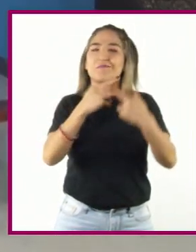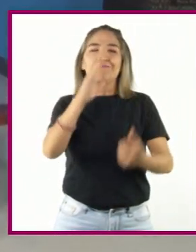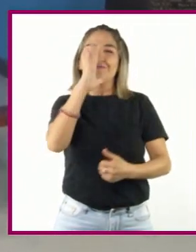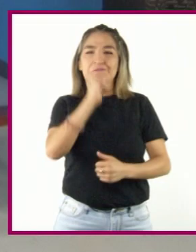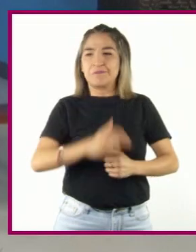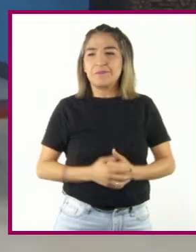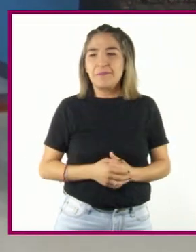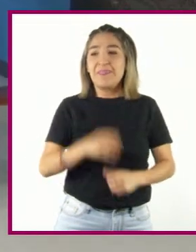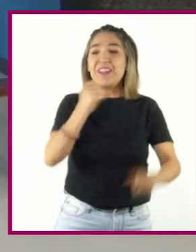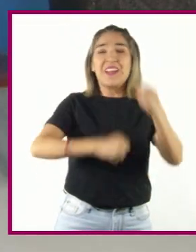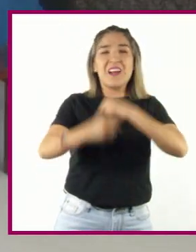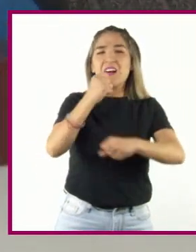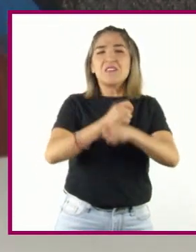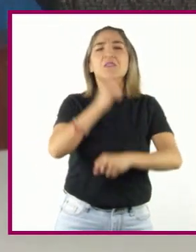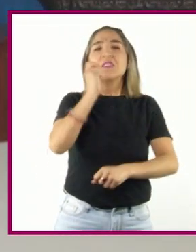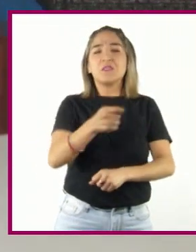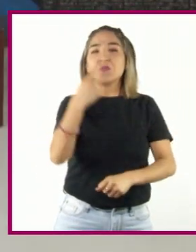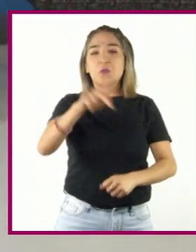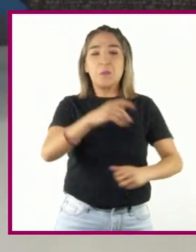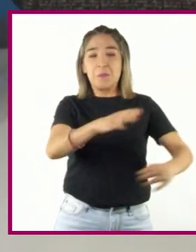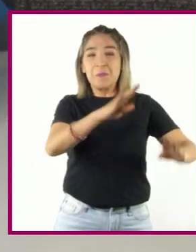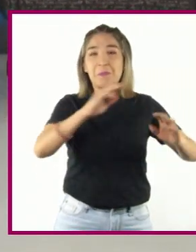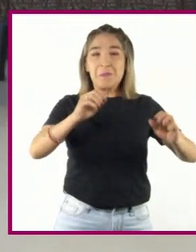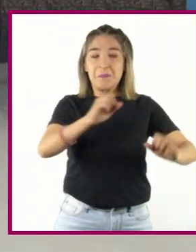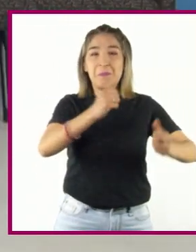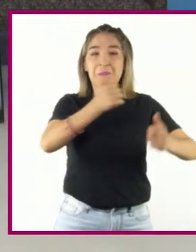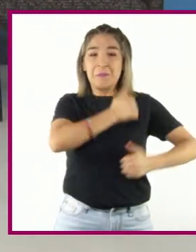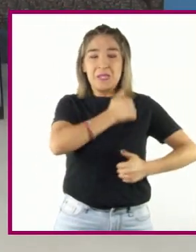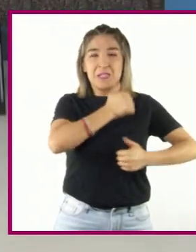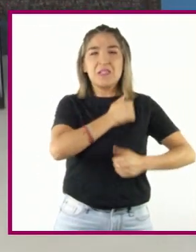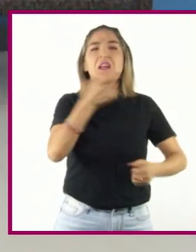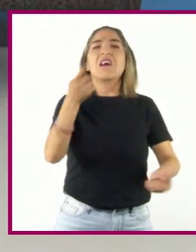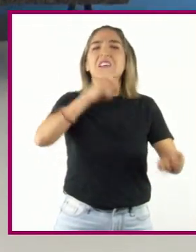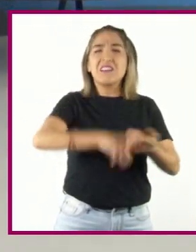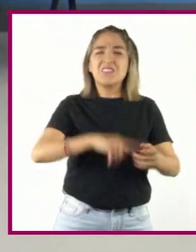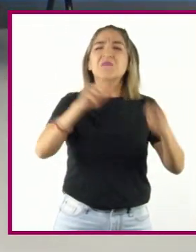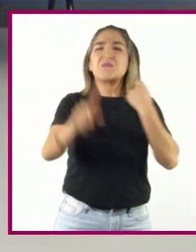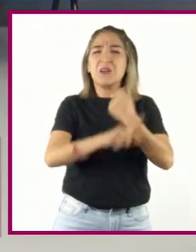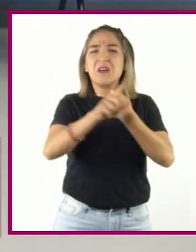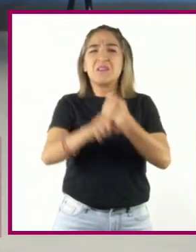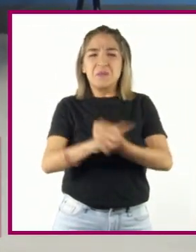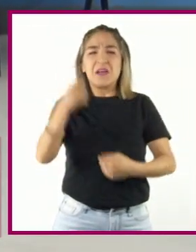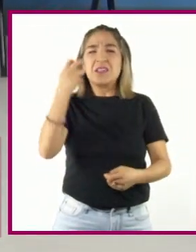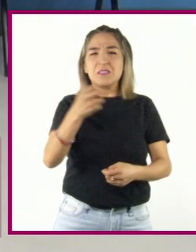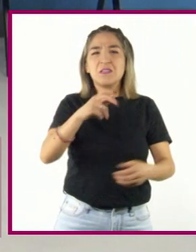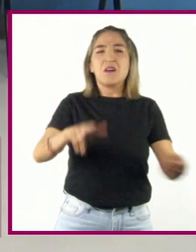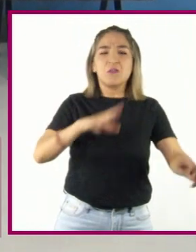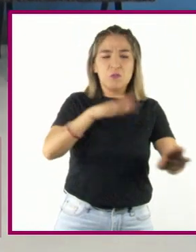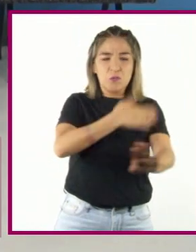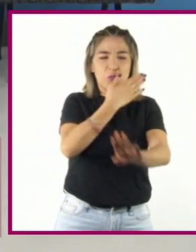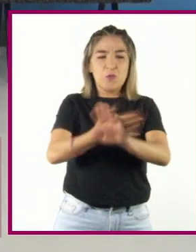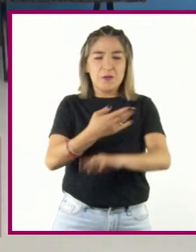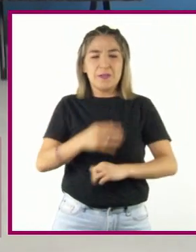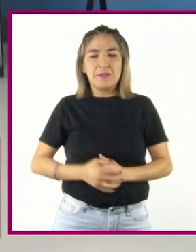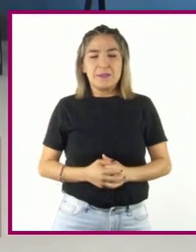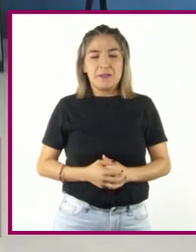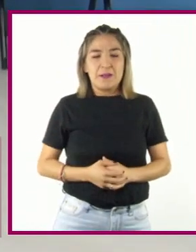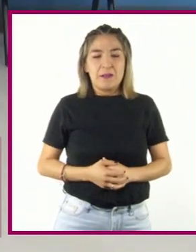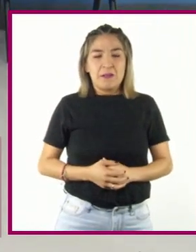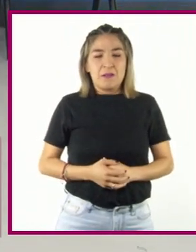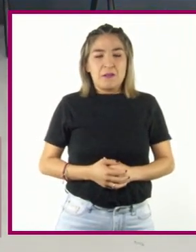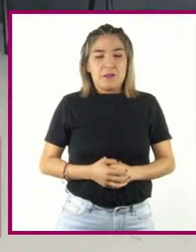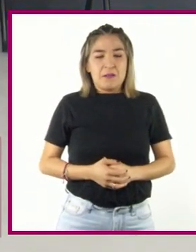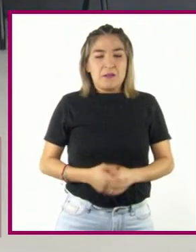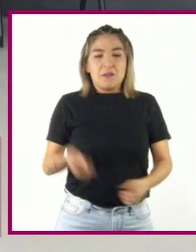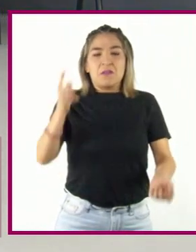Desde hace años, el régimen militar de Myanmar comenzó una persecución y genocidio en contra de los Rohingya, una etnia